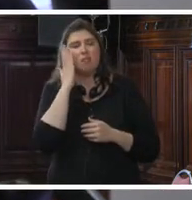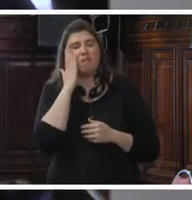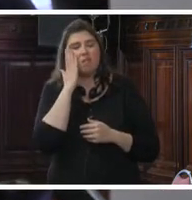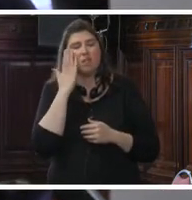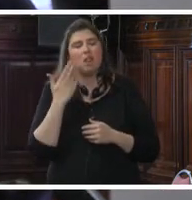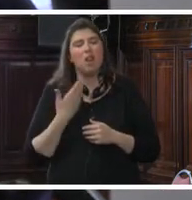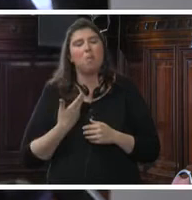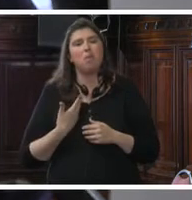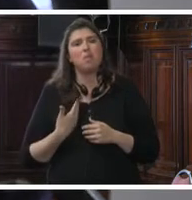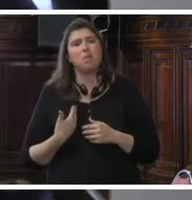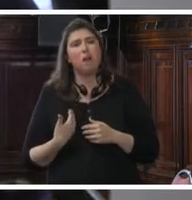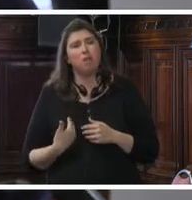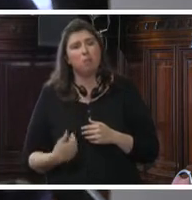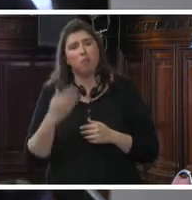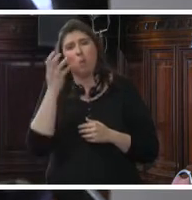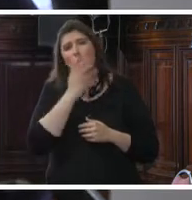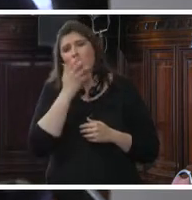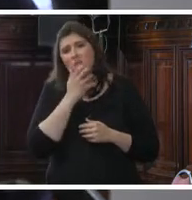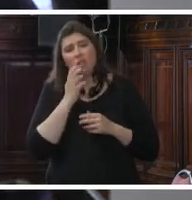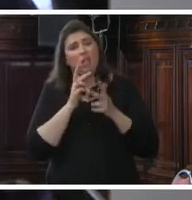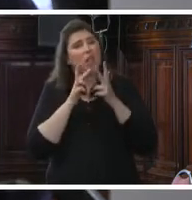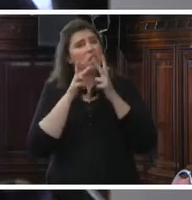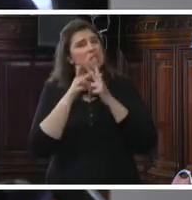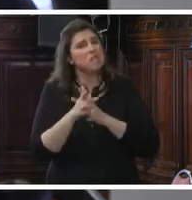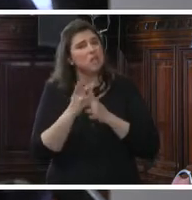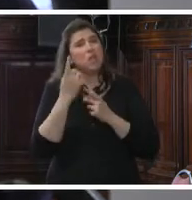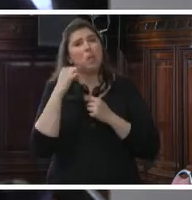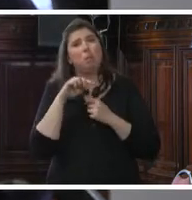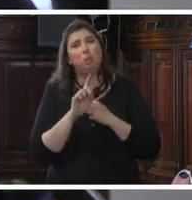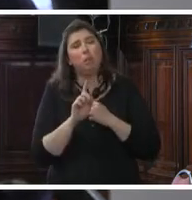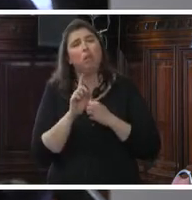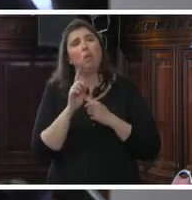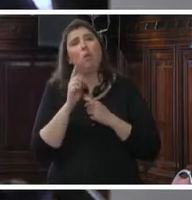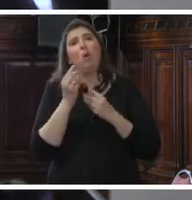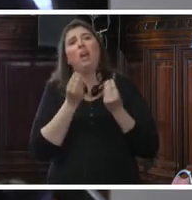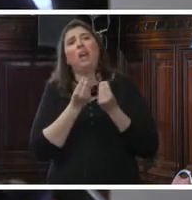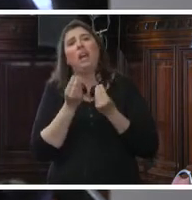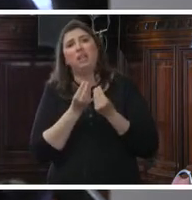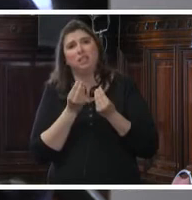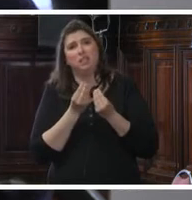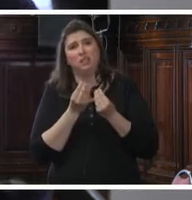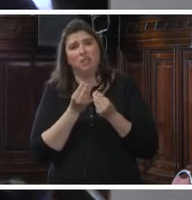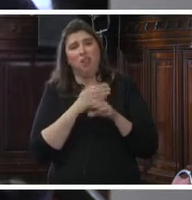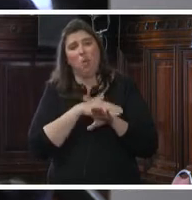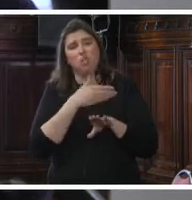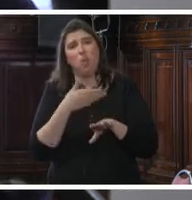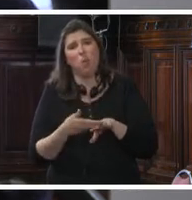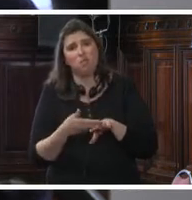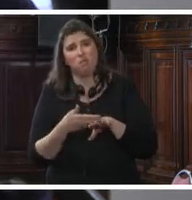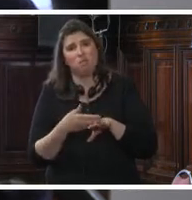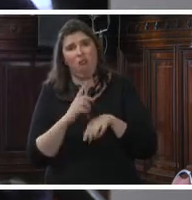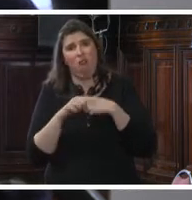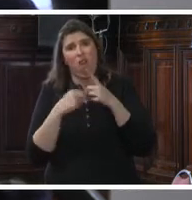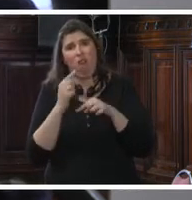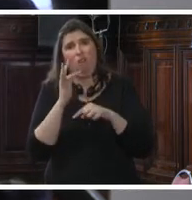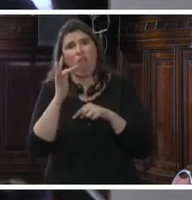una desgracia admitirlo y tener que decirlo, lamentablemente la cuota mínima que tienen que pagar es la de las